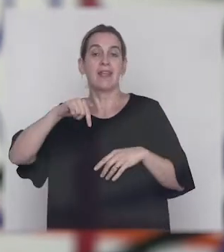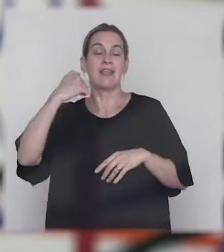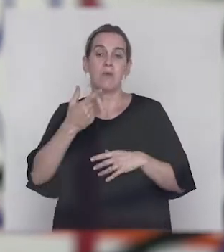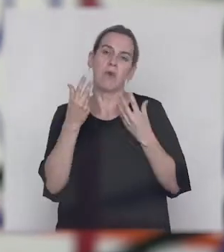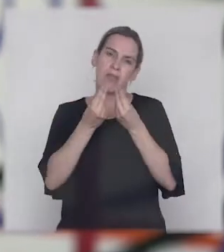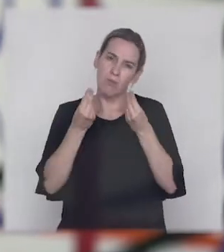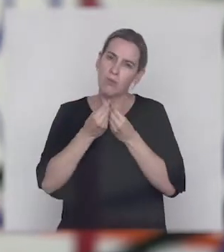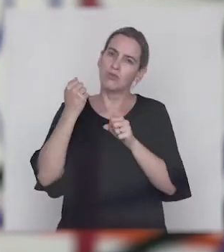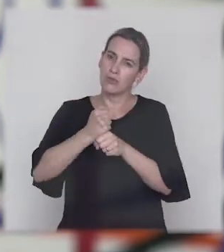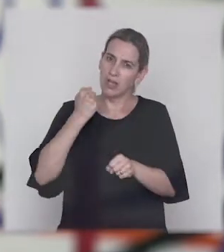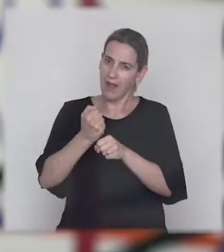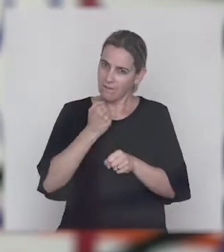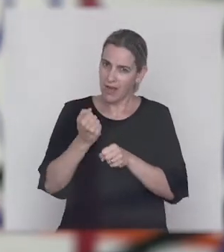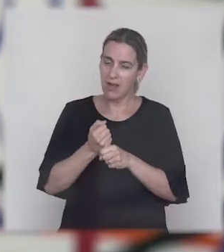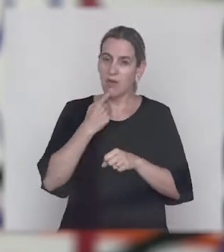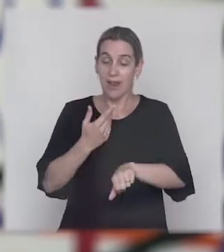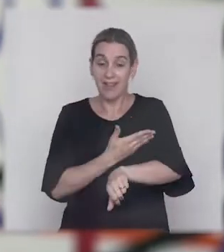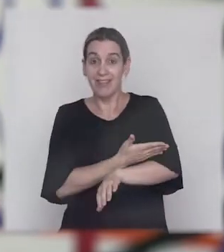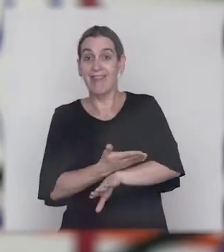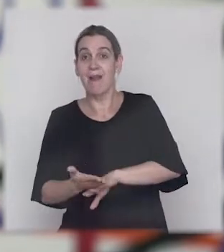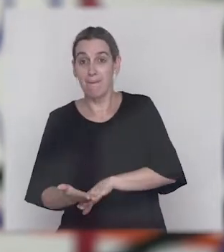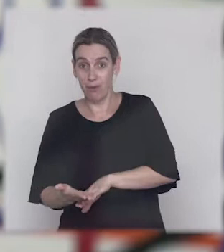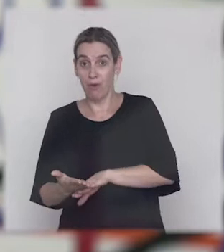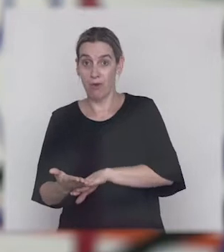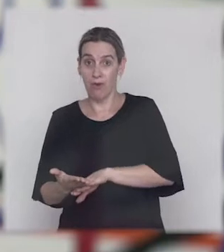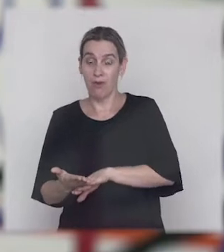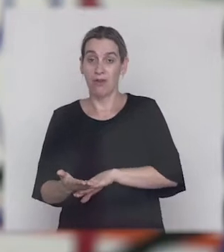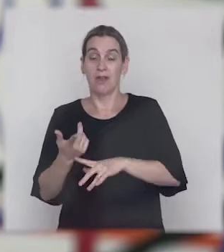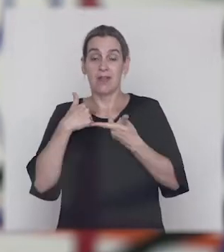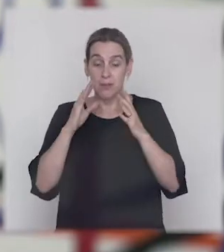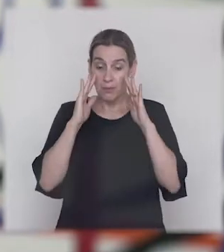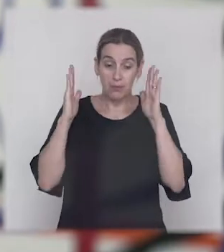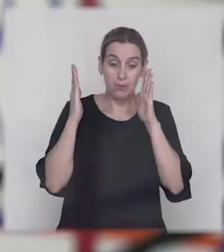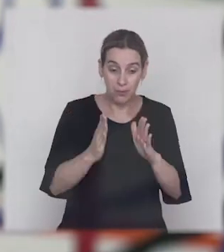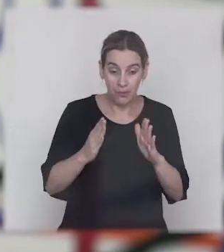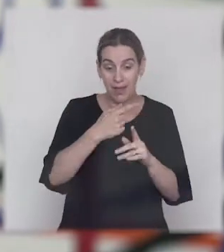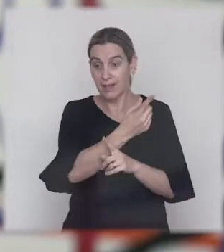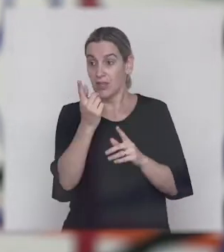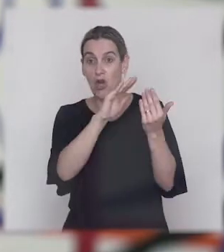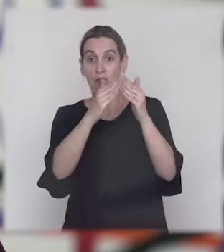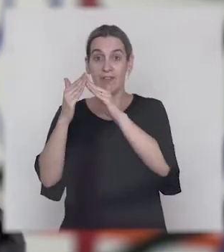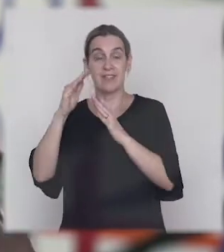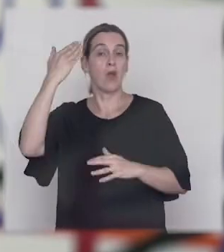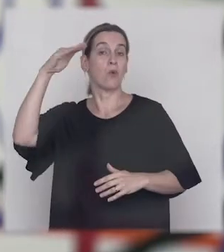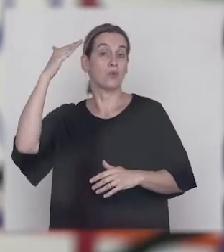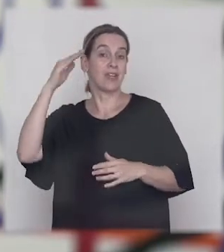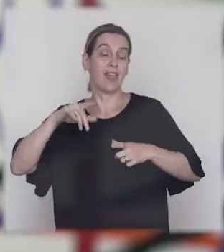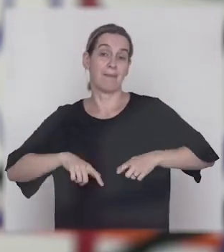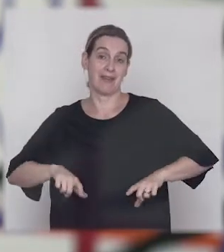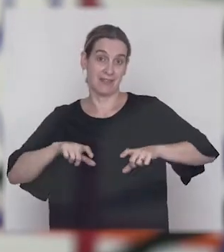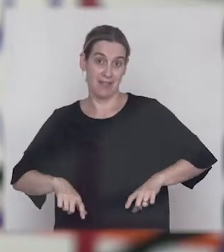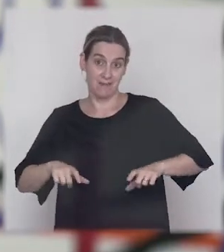luego de bastante trabajo y de bastante tiempo de dedicación entre los vecinos y las autoridades